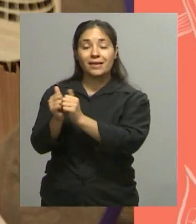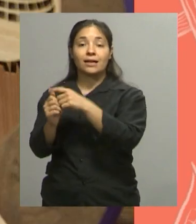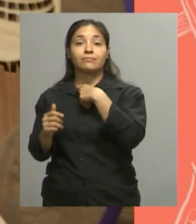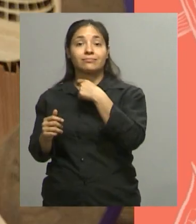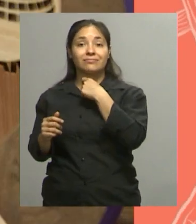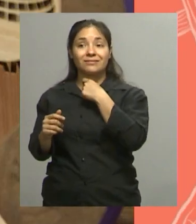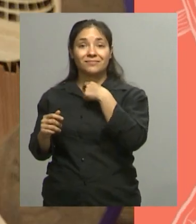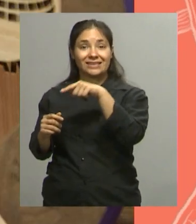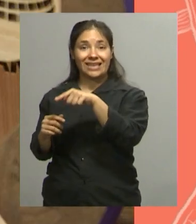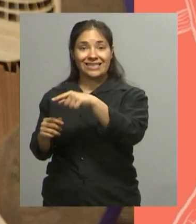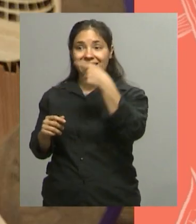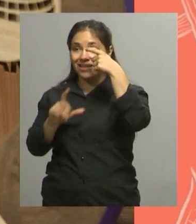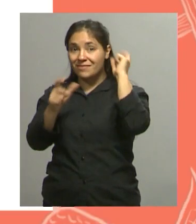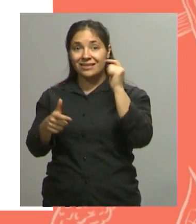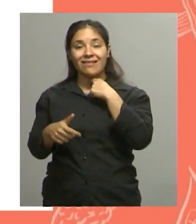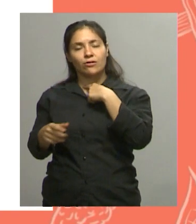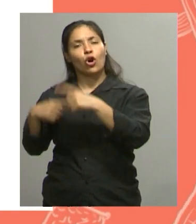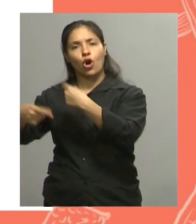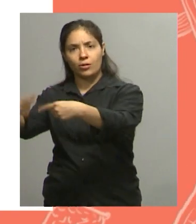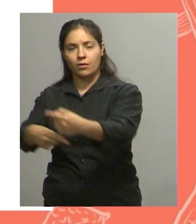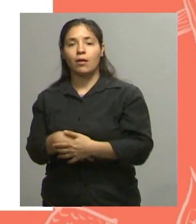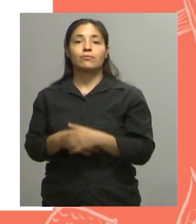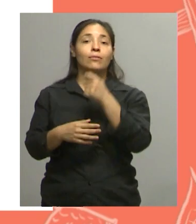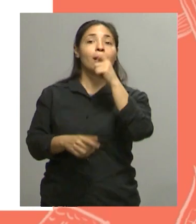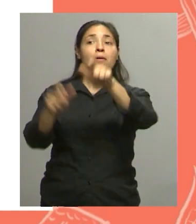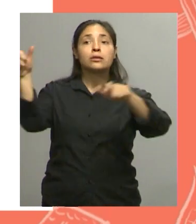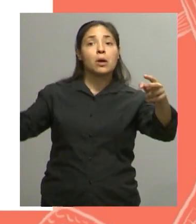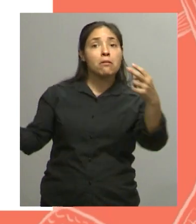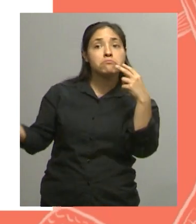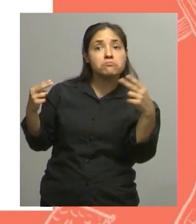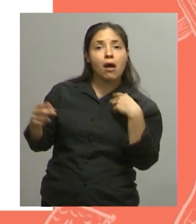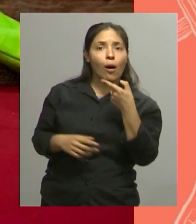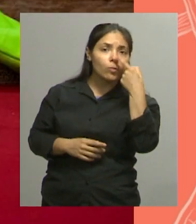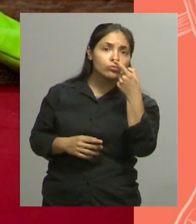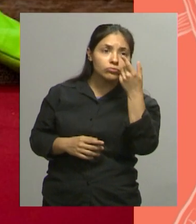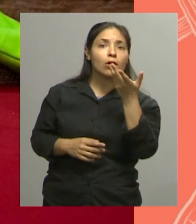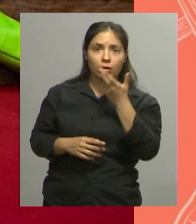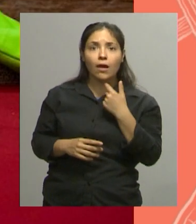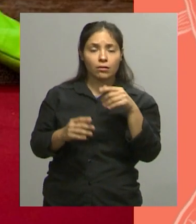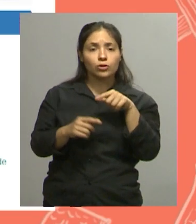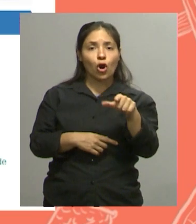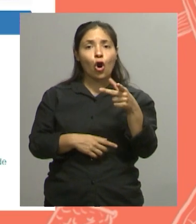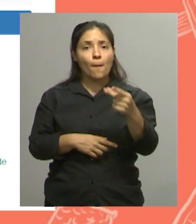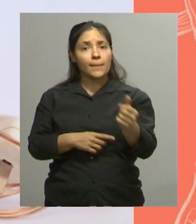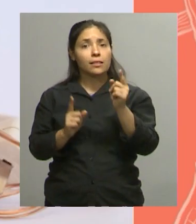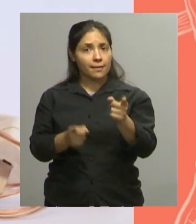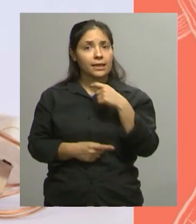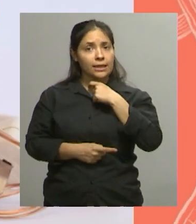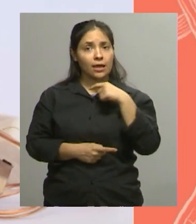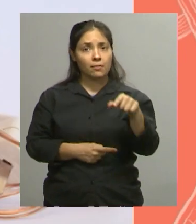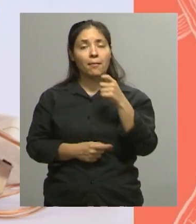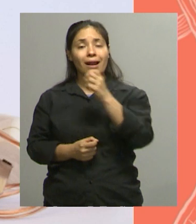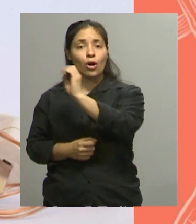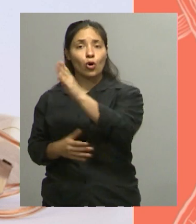Viviana, ¿cómo puede hacer alguien que está viendo esto en este momento Y quiere comprar la Lámpara para también colaborar Para que este club se siga